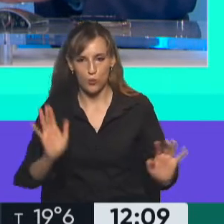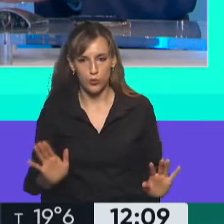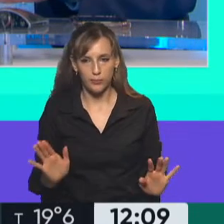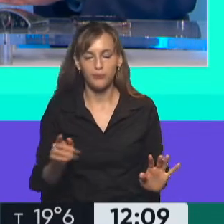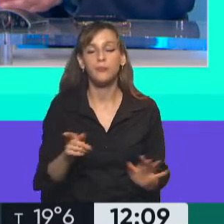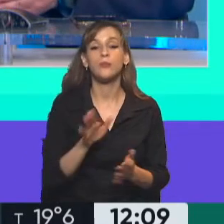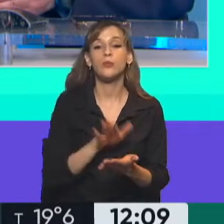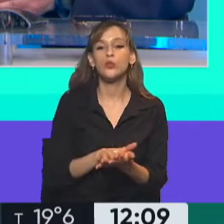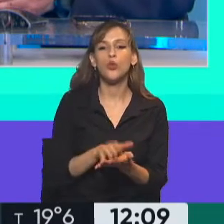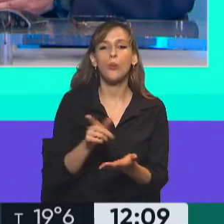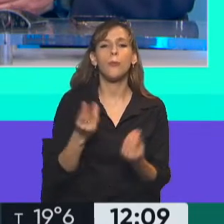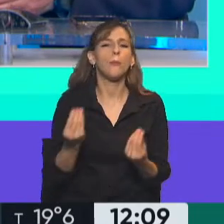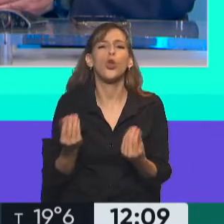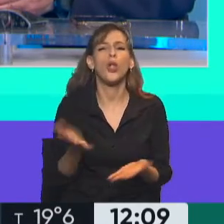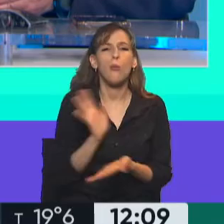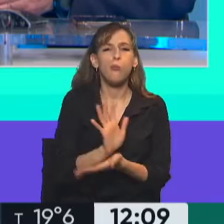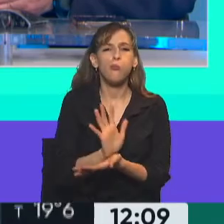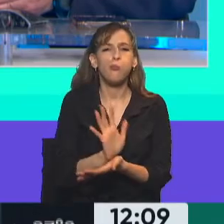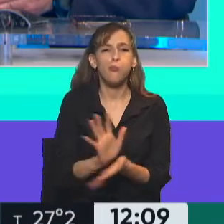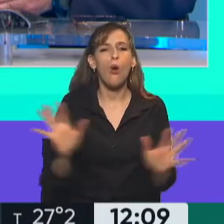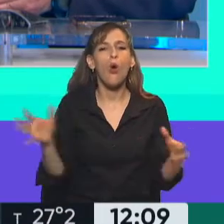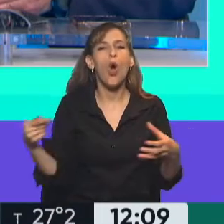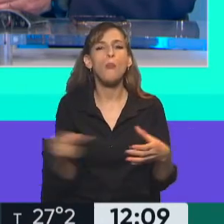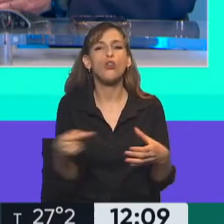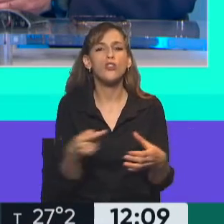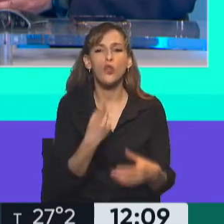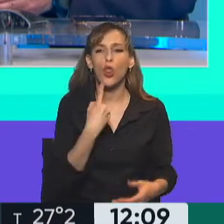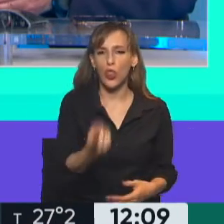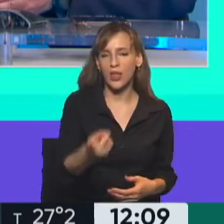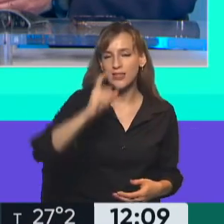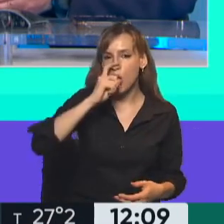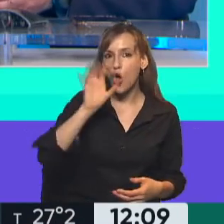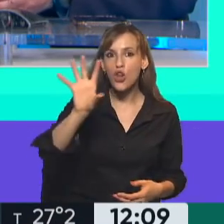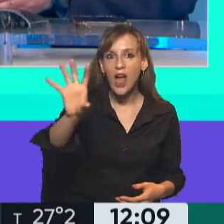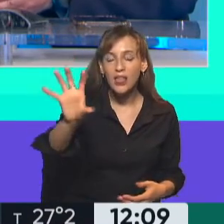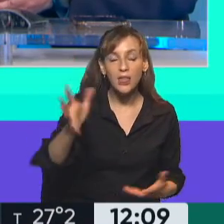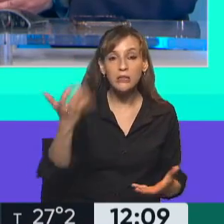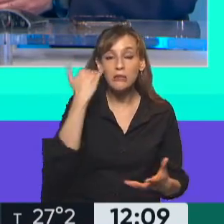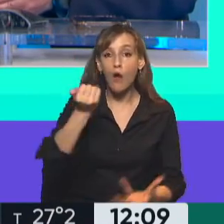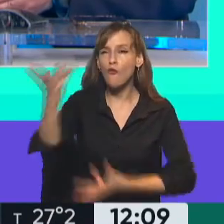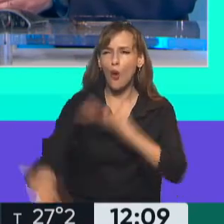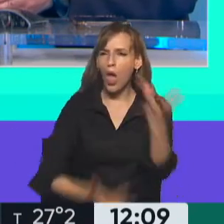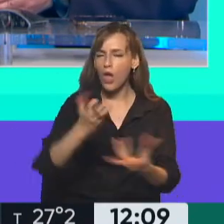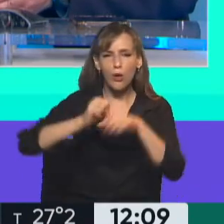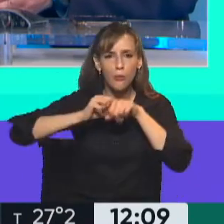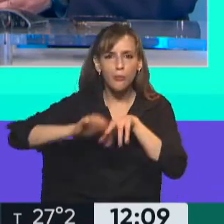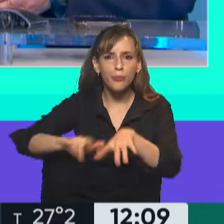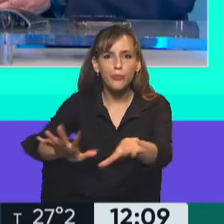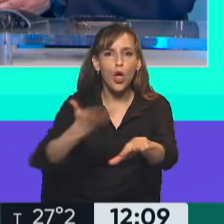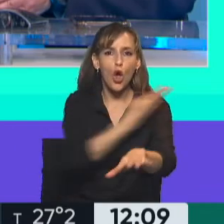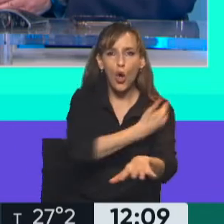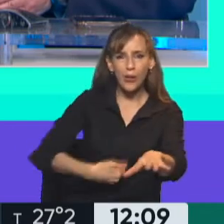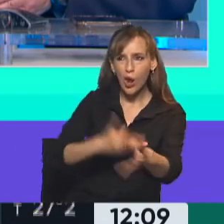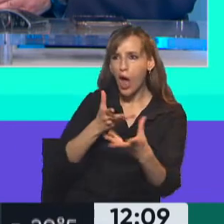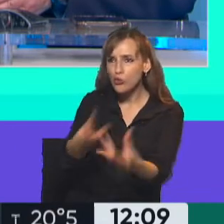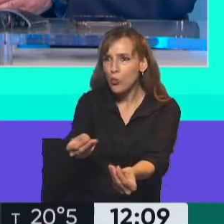por qué se llegó tarde, dice, Juntos por el Cambio, a la provincia de Corrientes cuando los incendios ya se habían anunciado, cuando ya la provincia